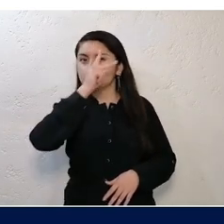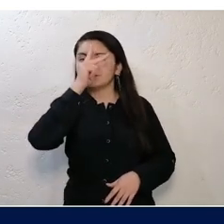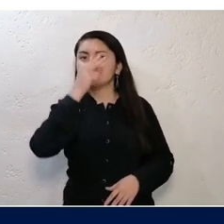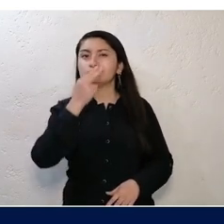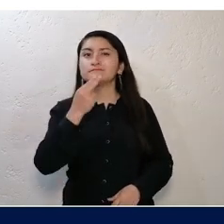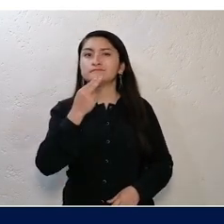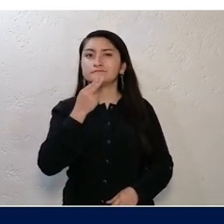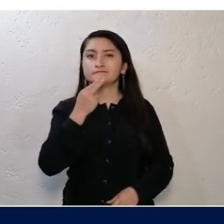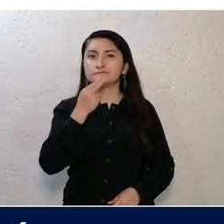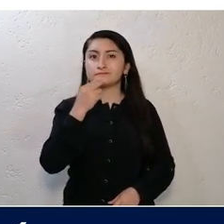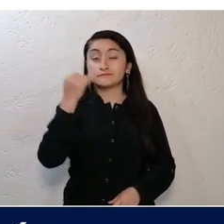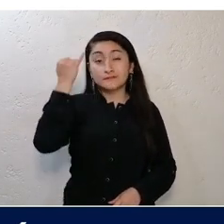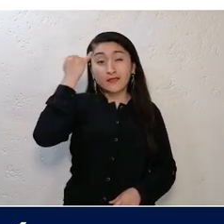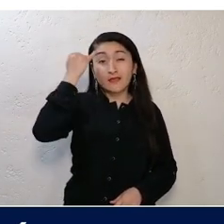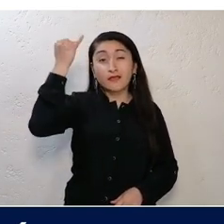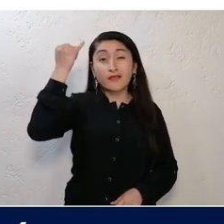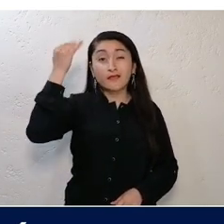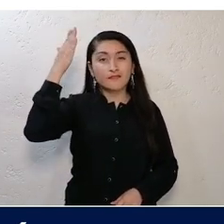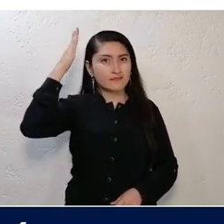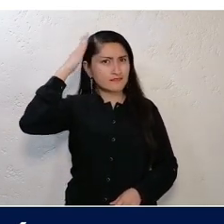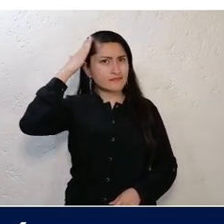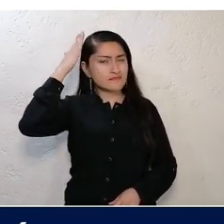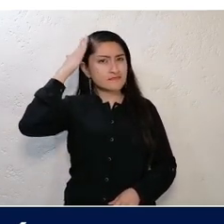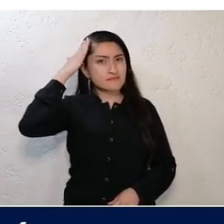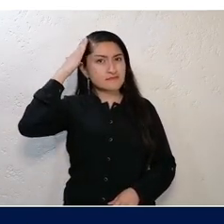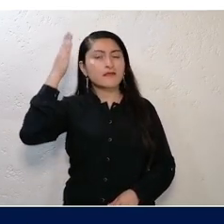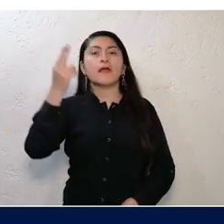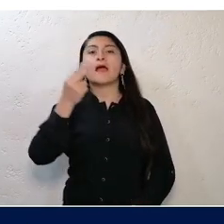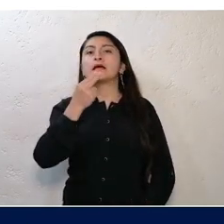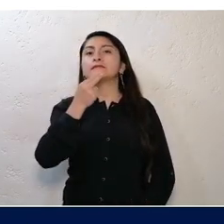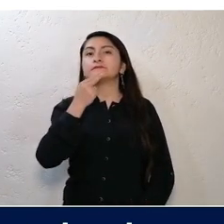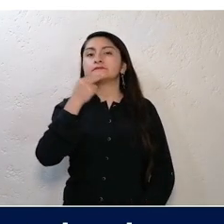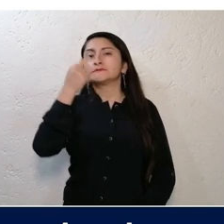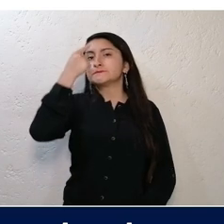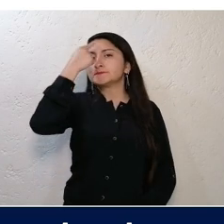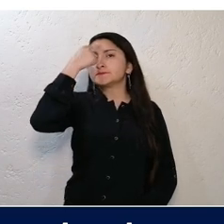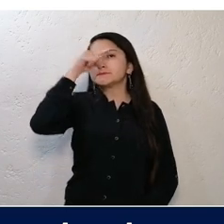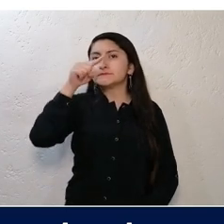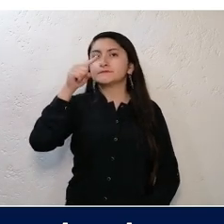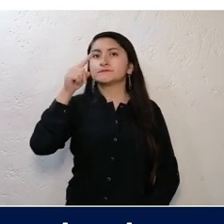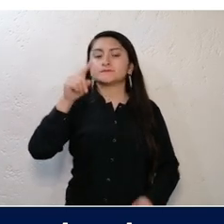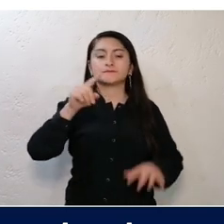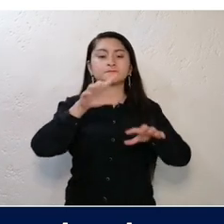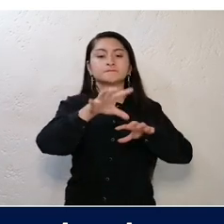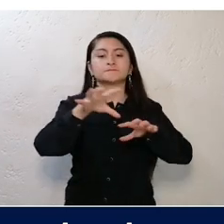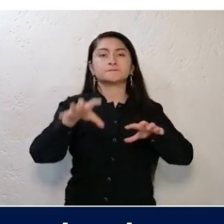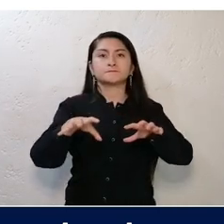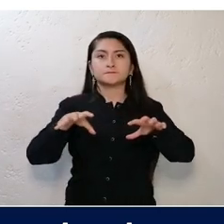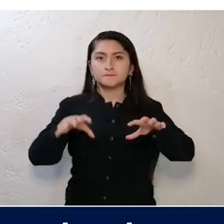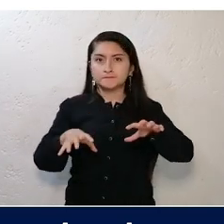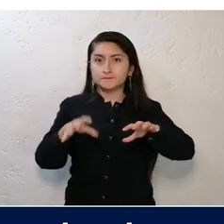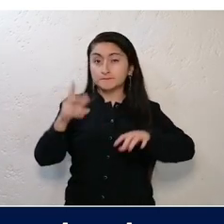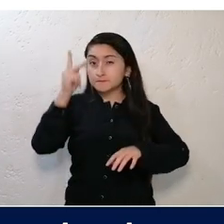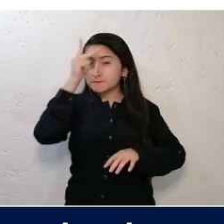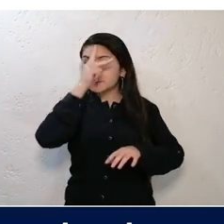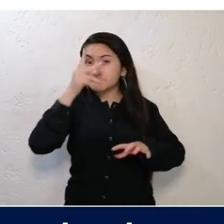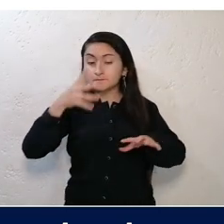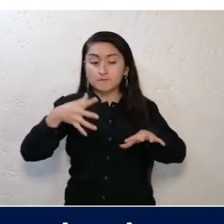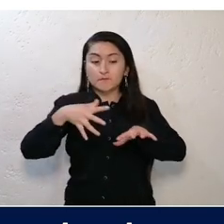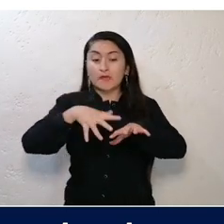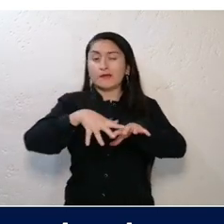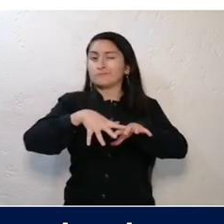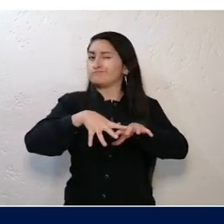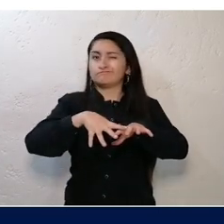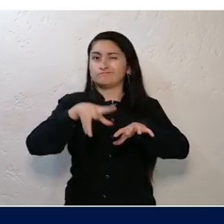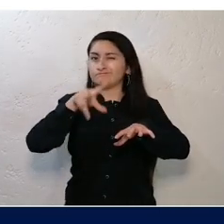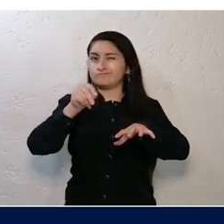una idea central de las áreas de aplicación de la psicología es que éstas sirven para crear una división